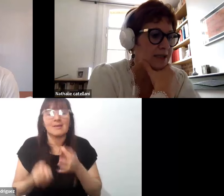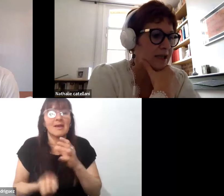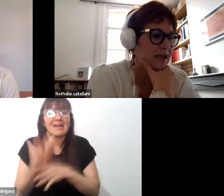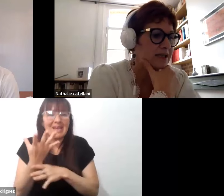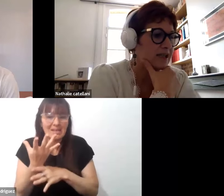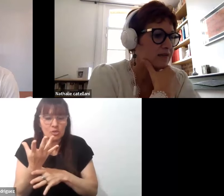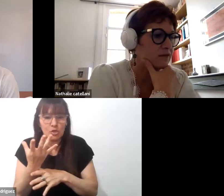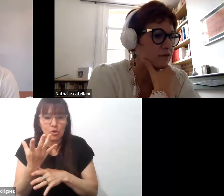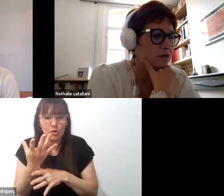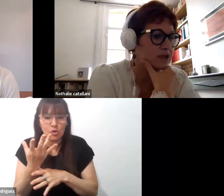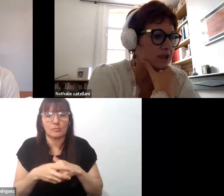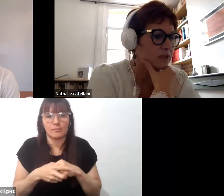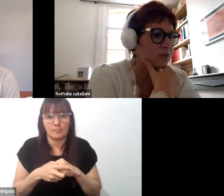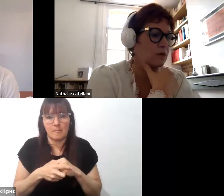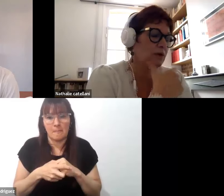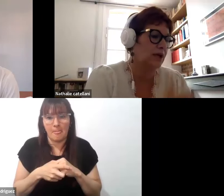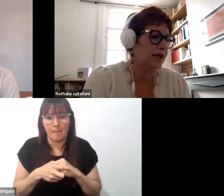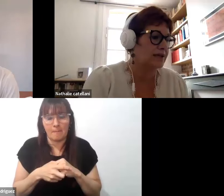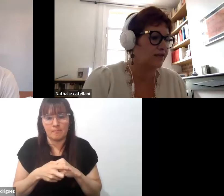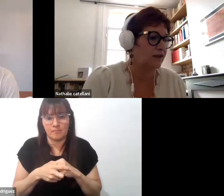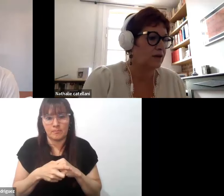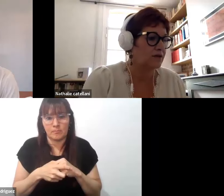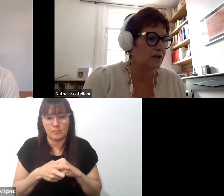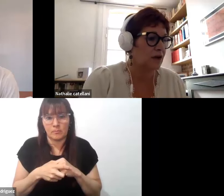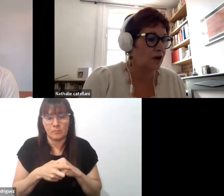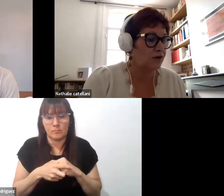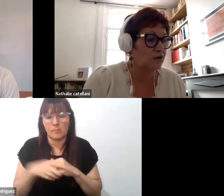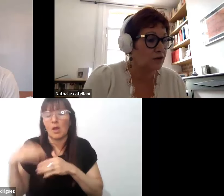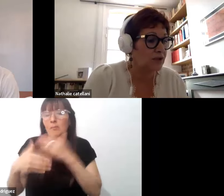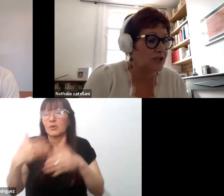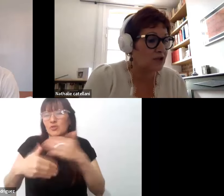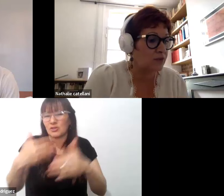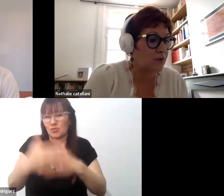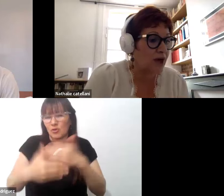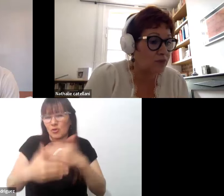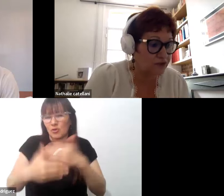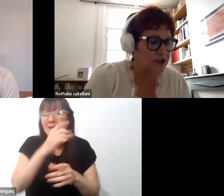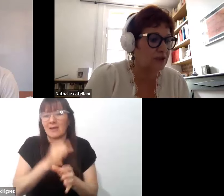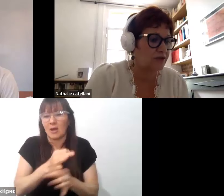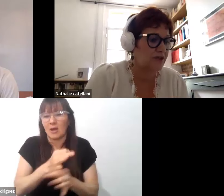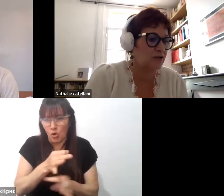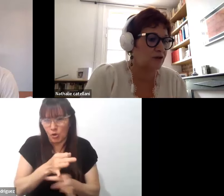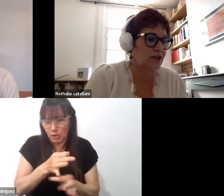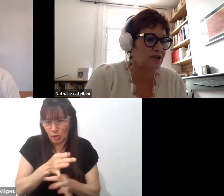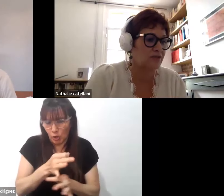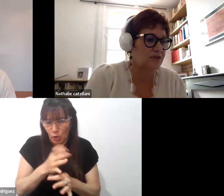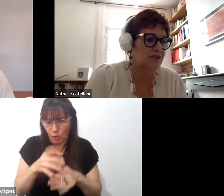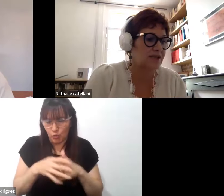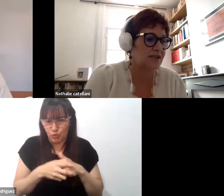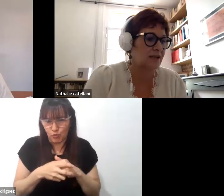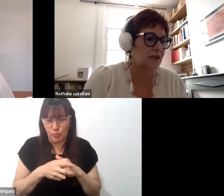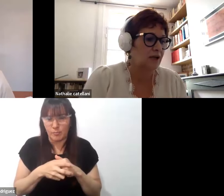de procesos pedagógicos para sensibilizar a la diferencia a los